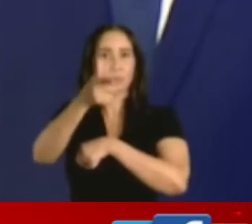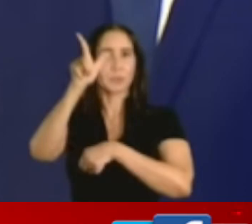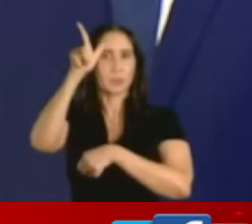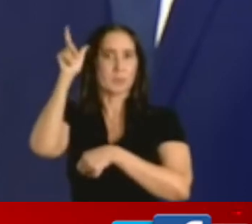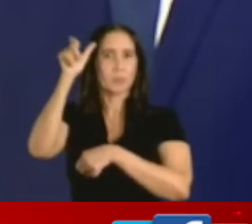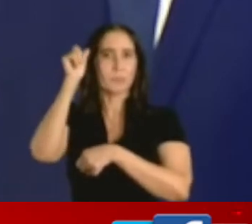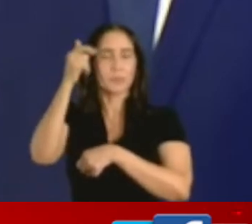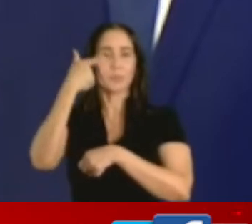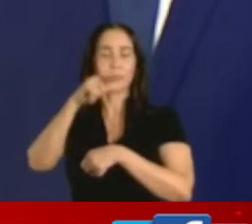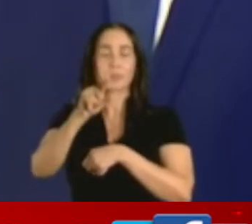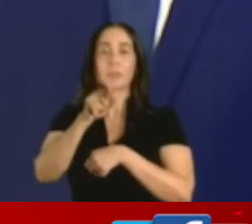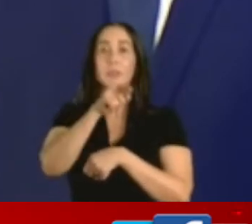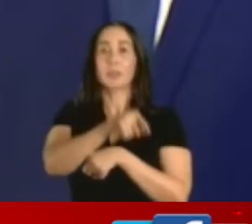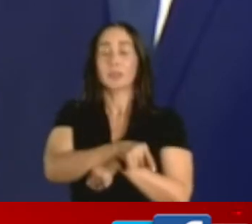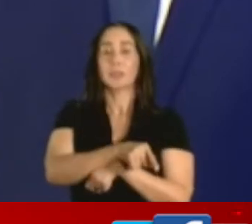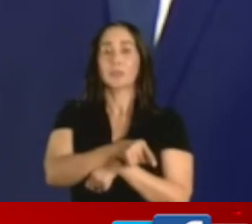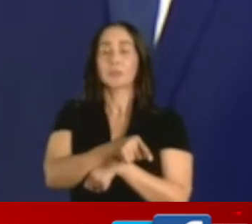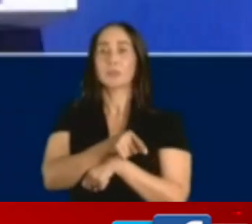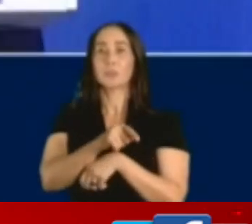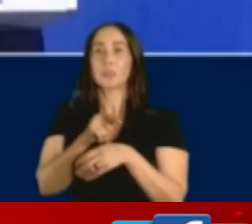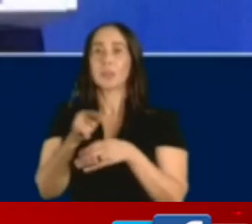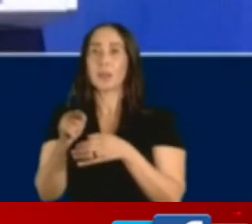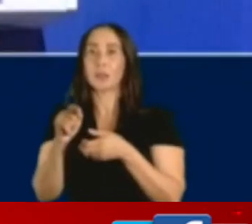¿Parecería que esto está tomando otro curso?